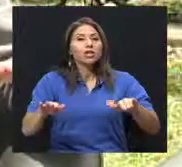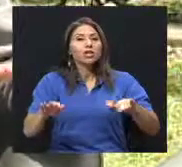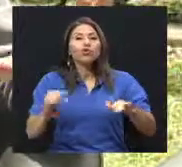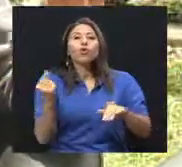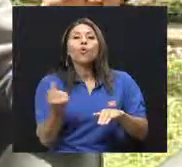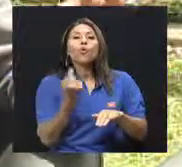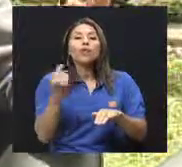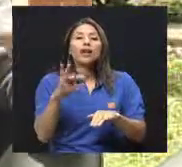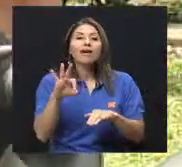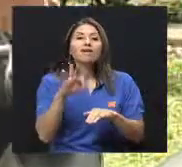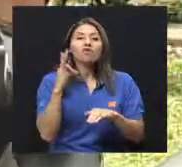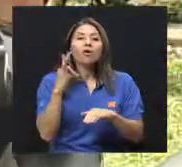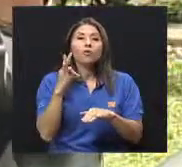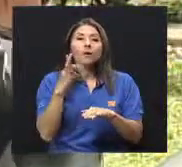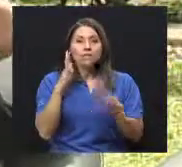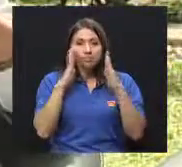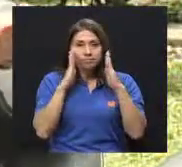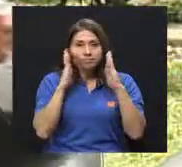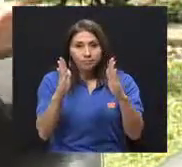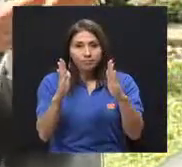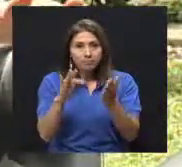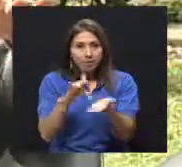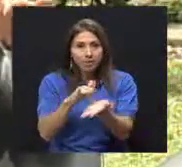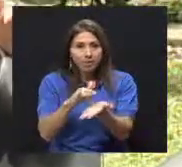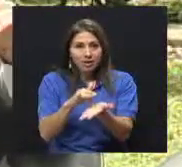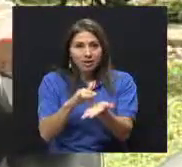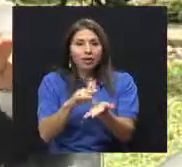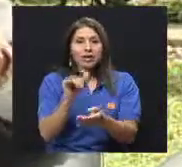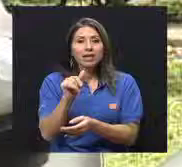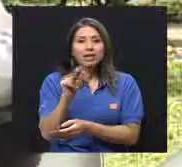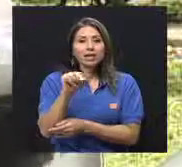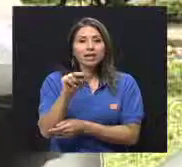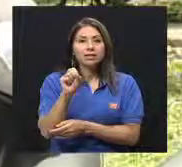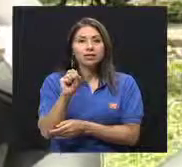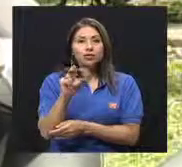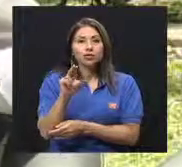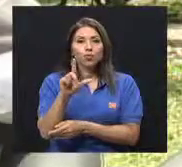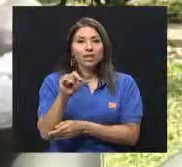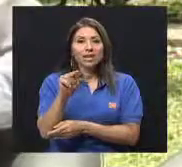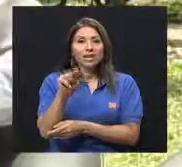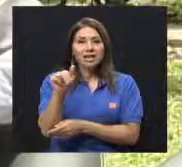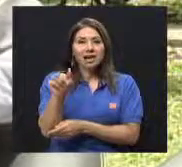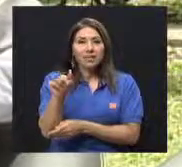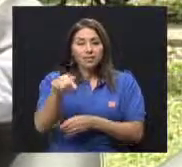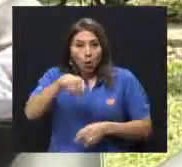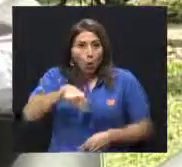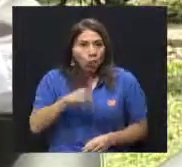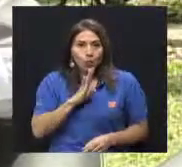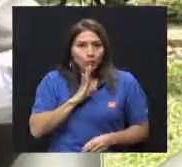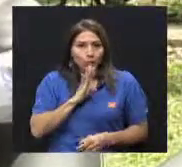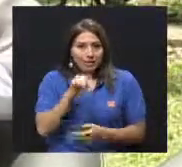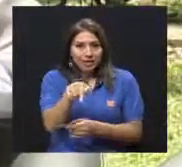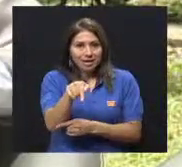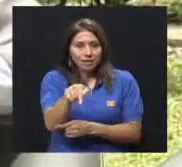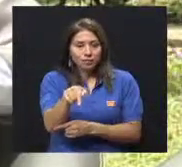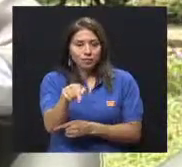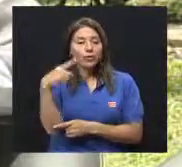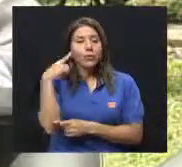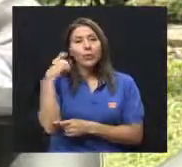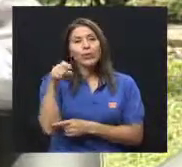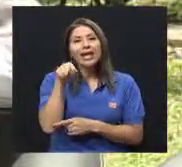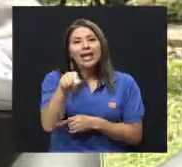es la insulina y a los cuales no nos vamos a referir hoy, sino porque es un problema,